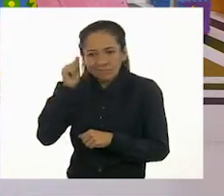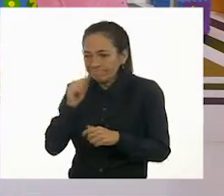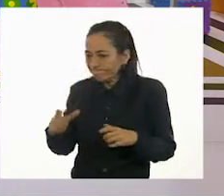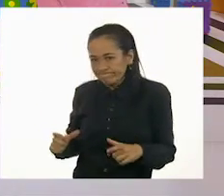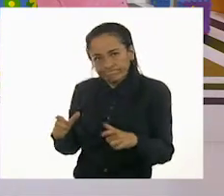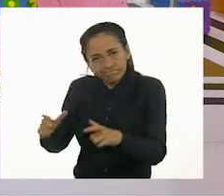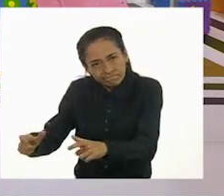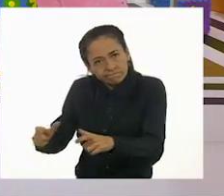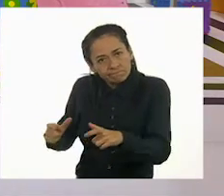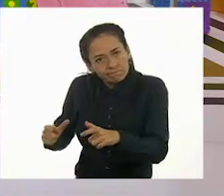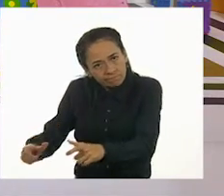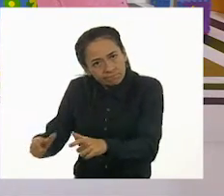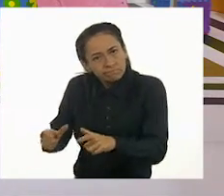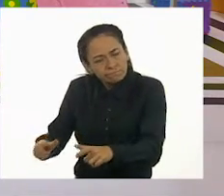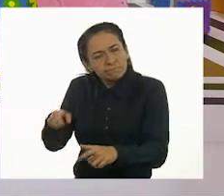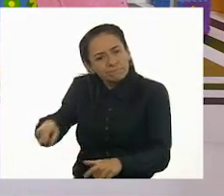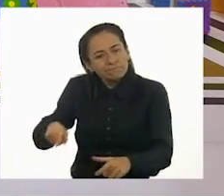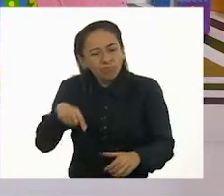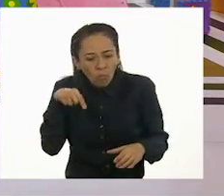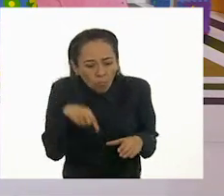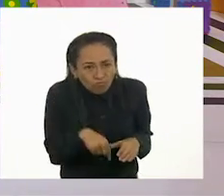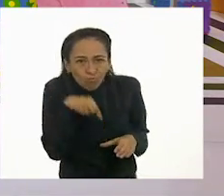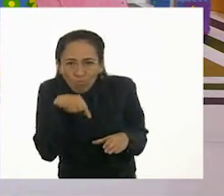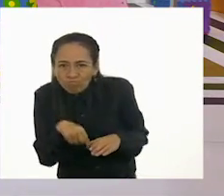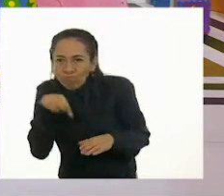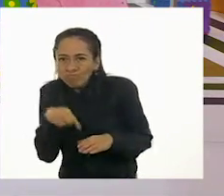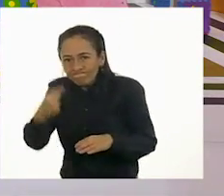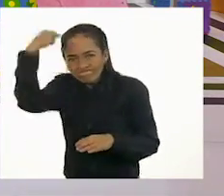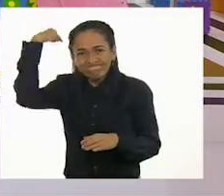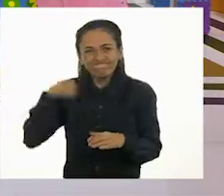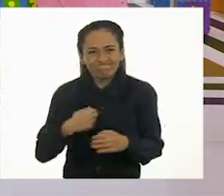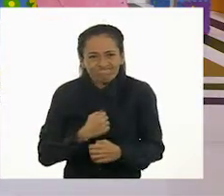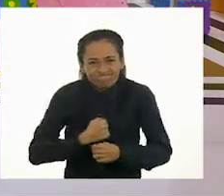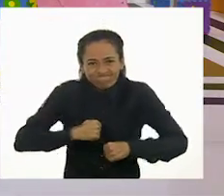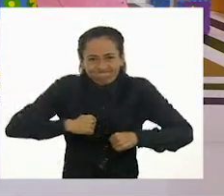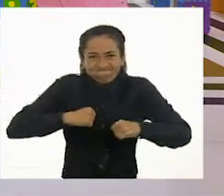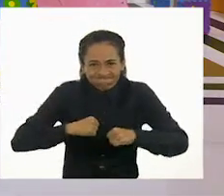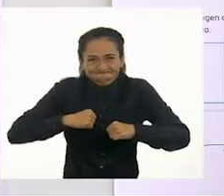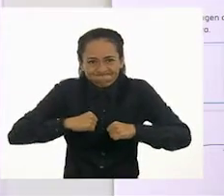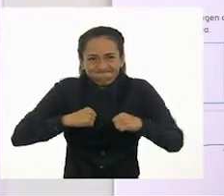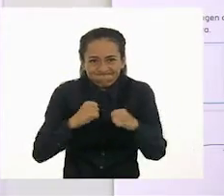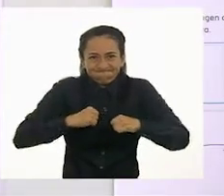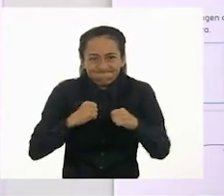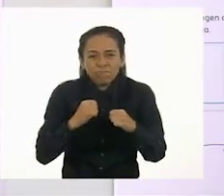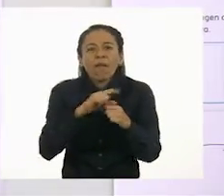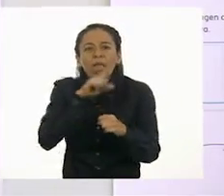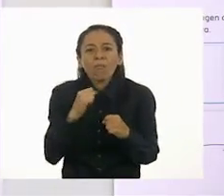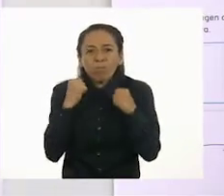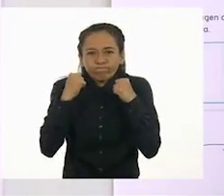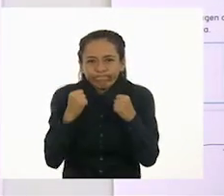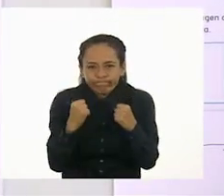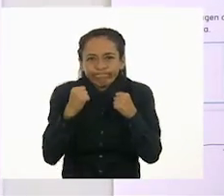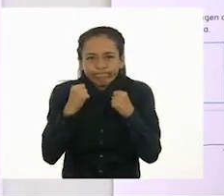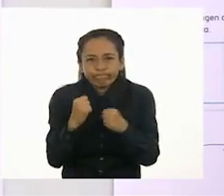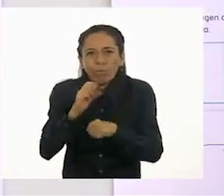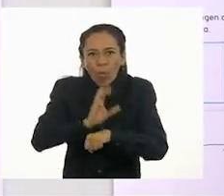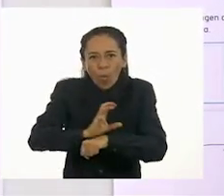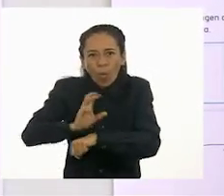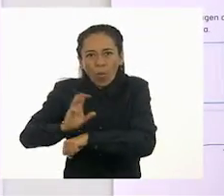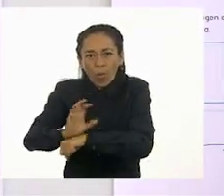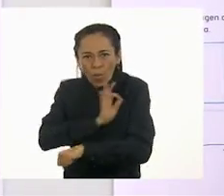alimento para que estén muy saludables y pongan muchos huevos. Así es. Entonces, vamos a marcar con una palomita alimento.